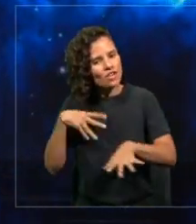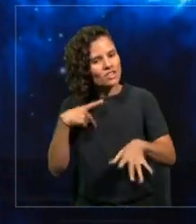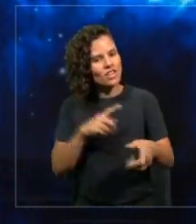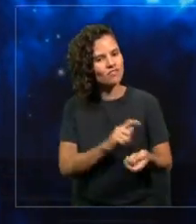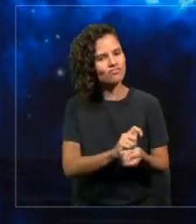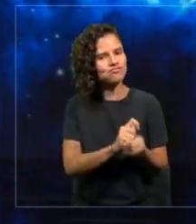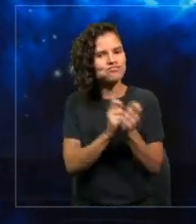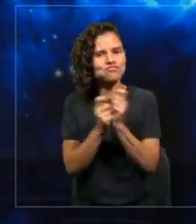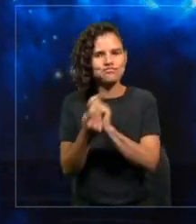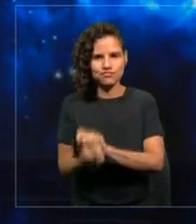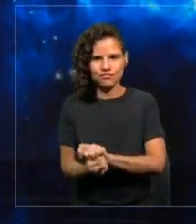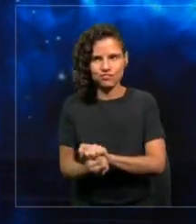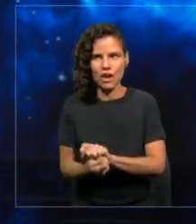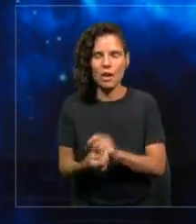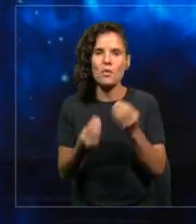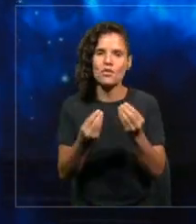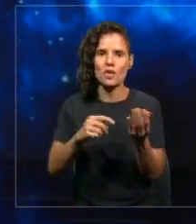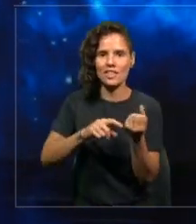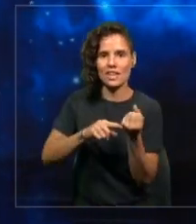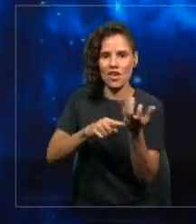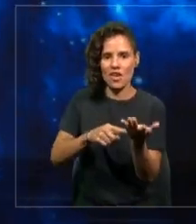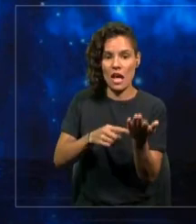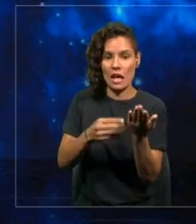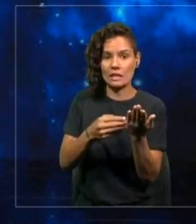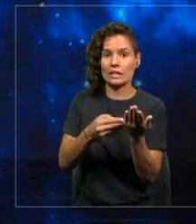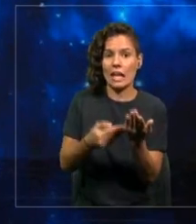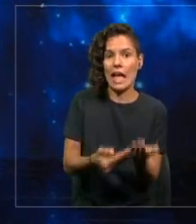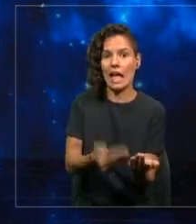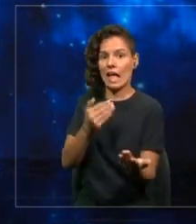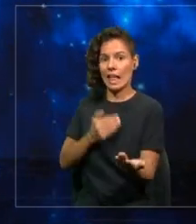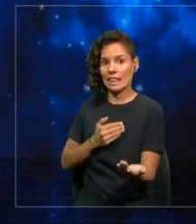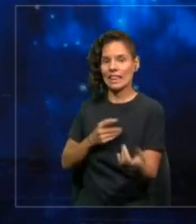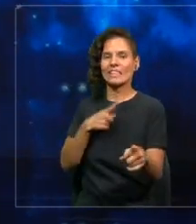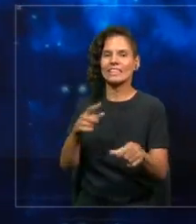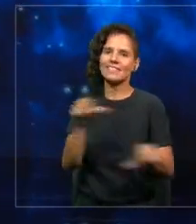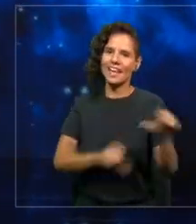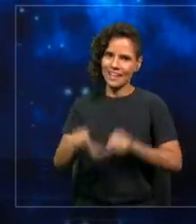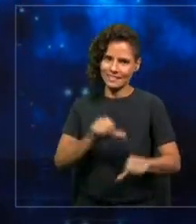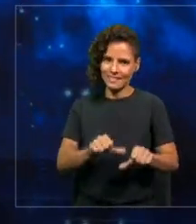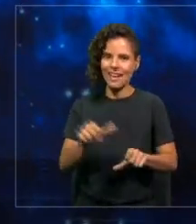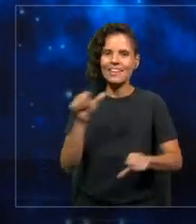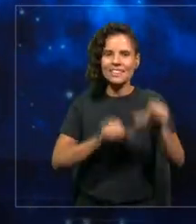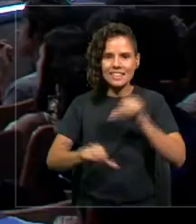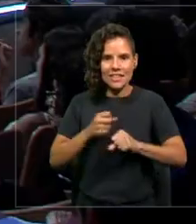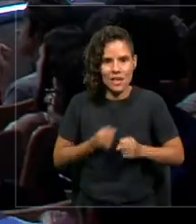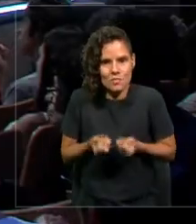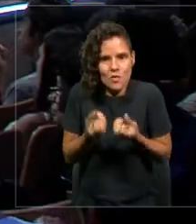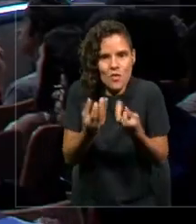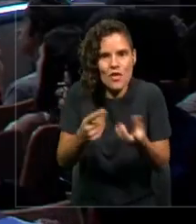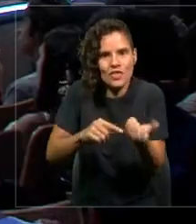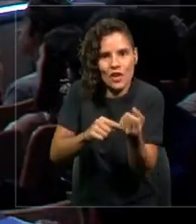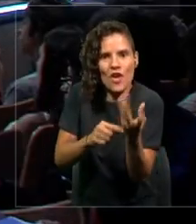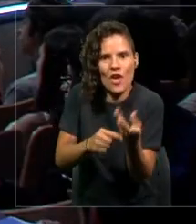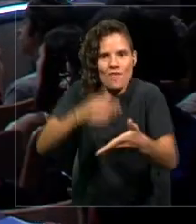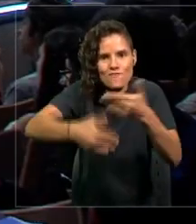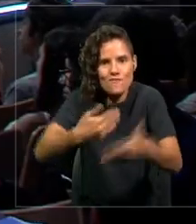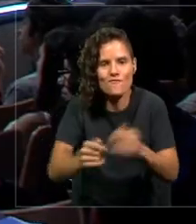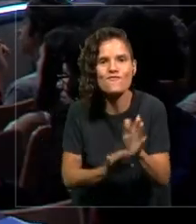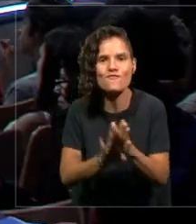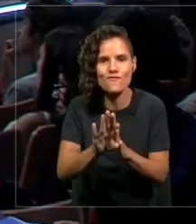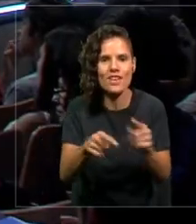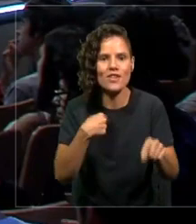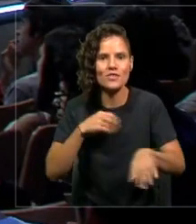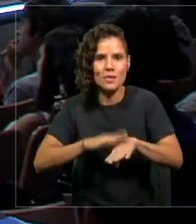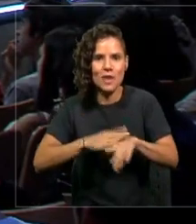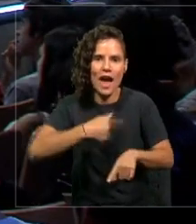Por supuesto, detrás de la tecnología está la ciencia. La ciencia es la que mueve la tecnología para adelante y lo que nos permite hacer cosas